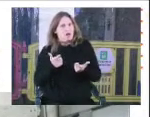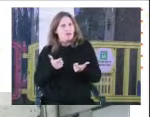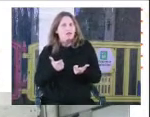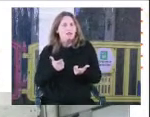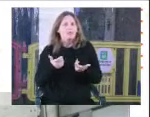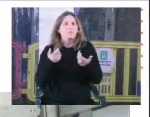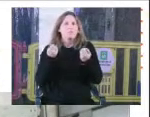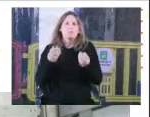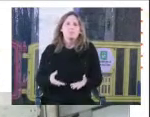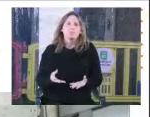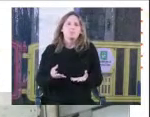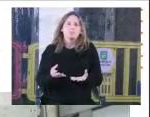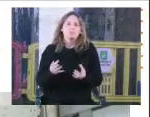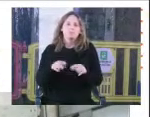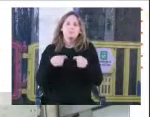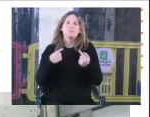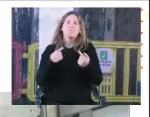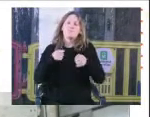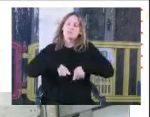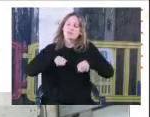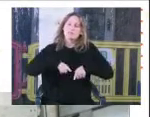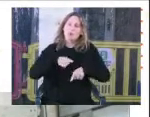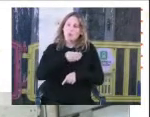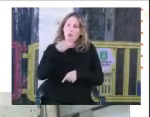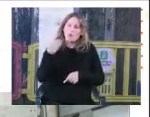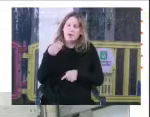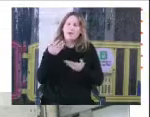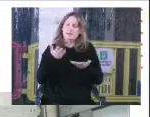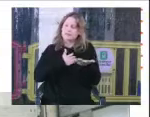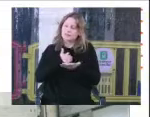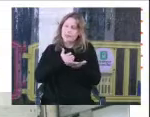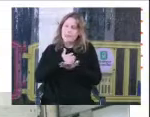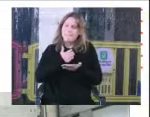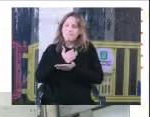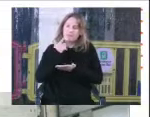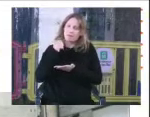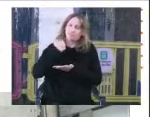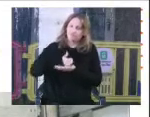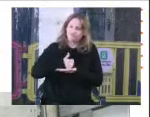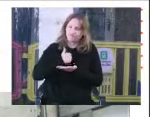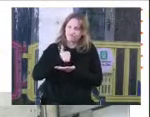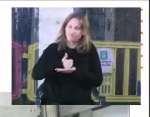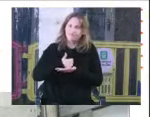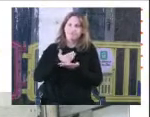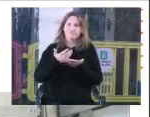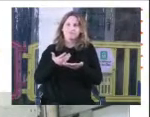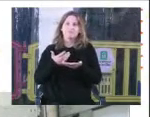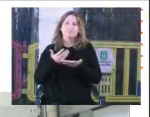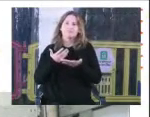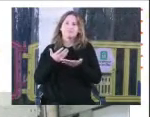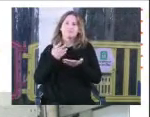afortunados porque el municipio B siempre ha estado marcando su presencia desde todas las